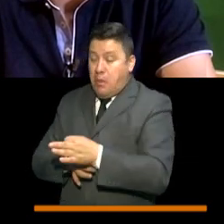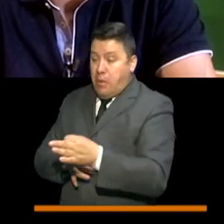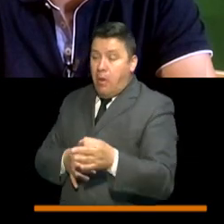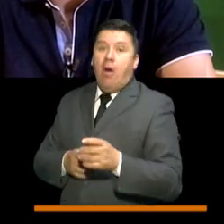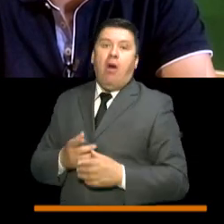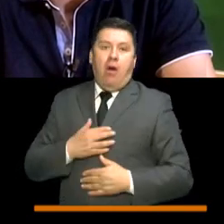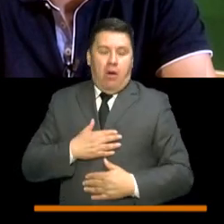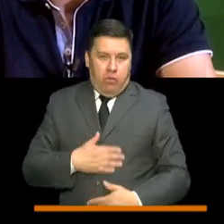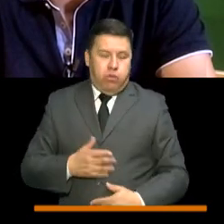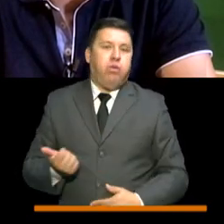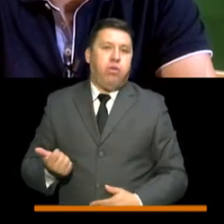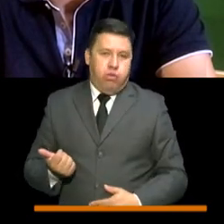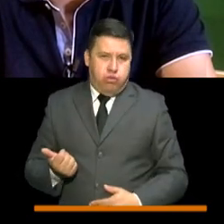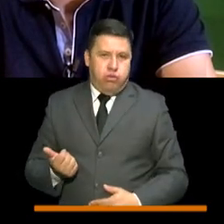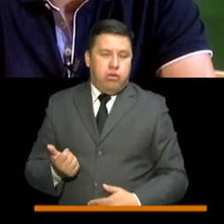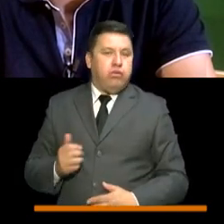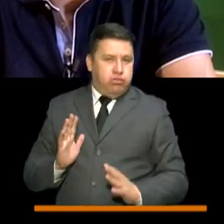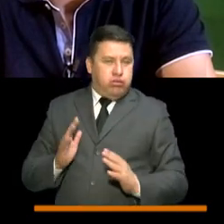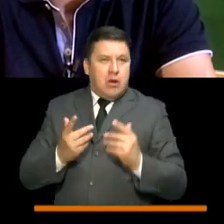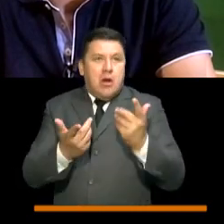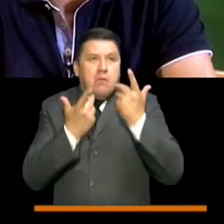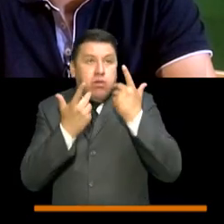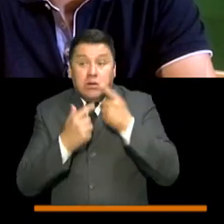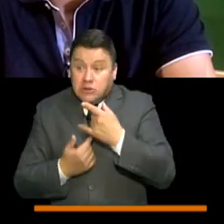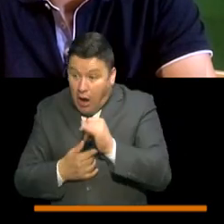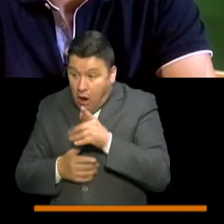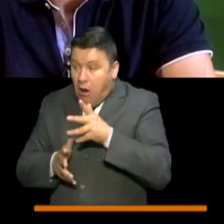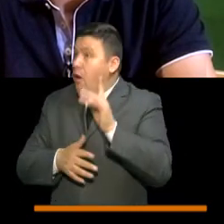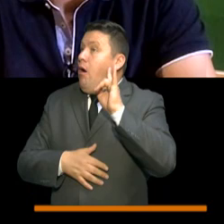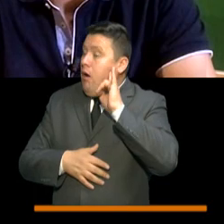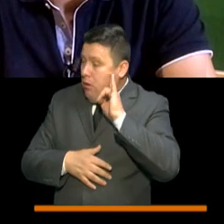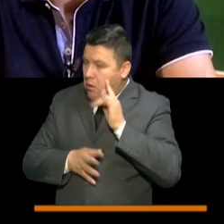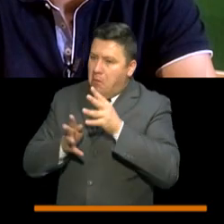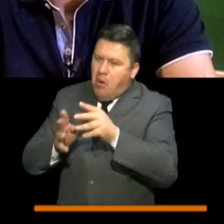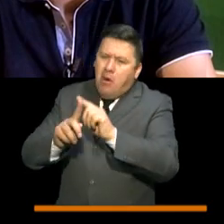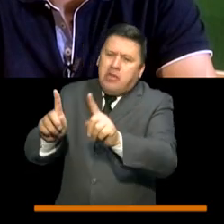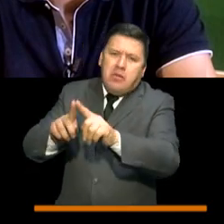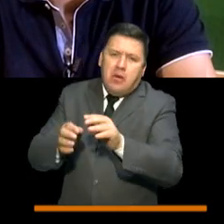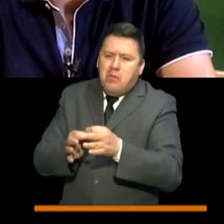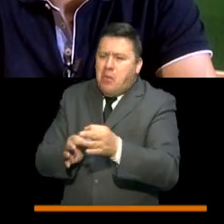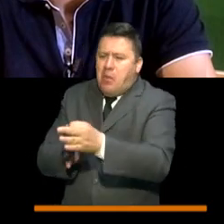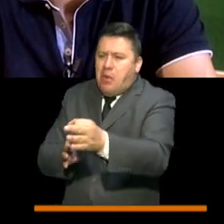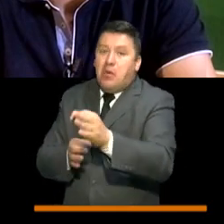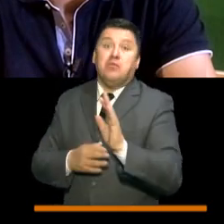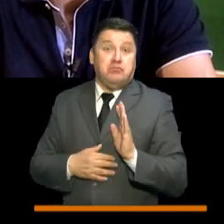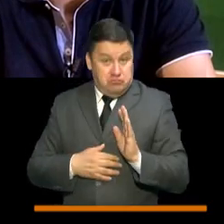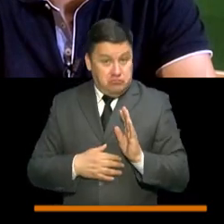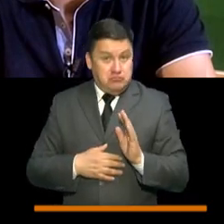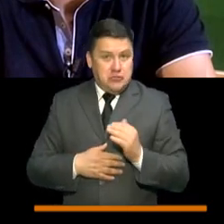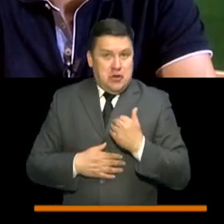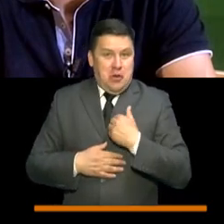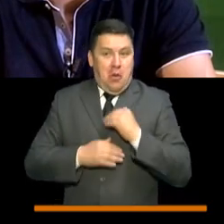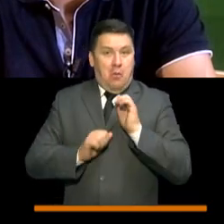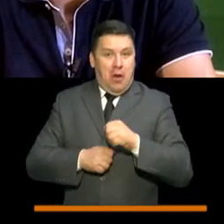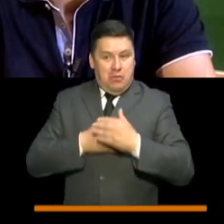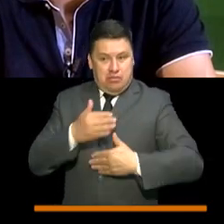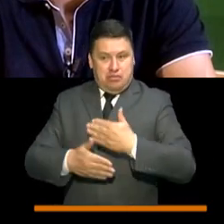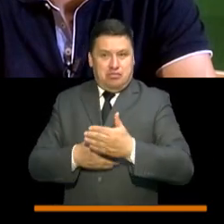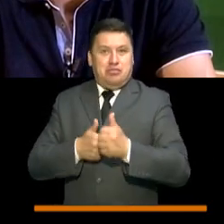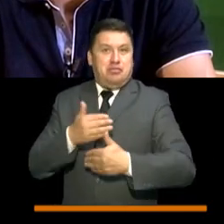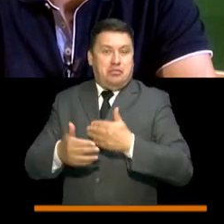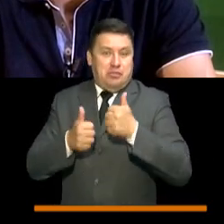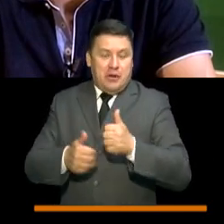tienen, pues, todo el componente pedagógico, el material pedagógico, perdón, y con eso hemos podido arrancar.